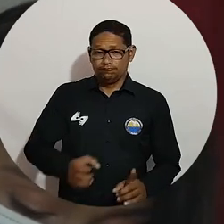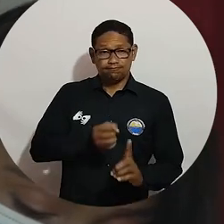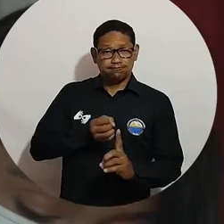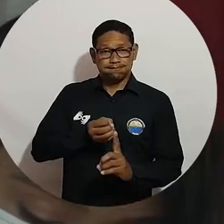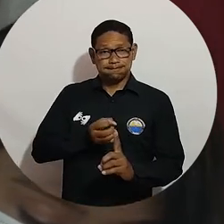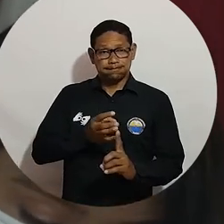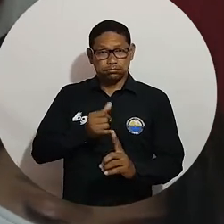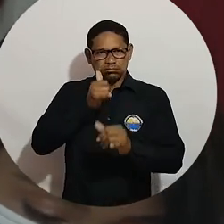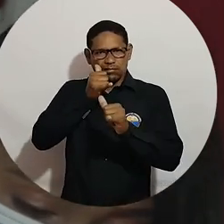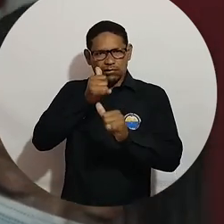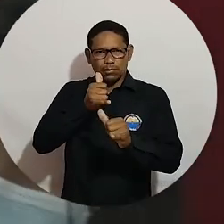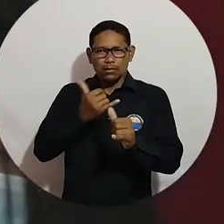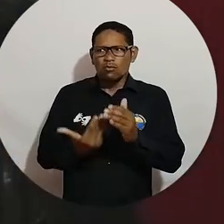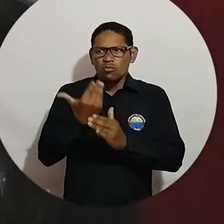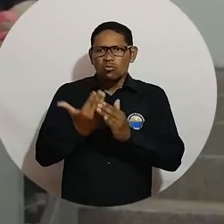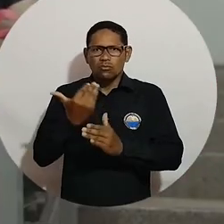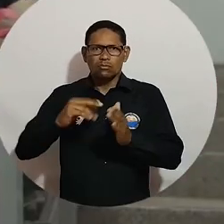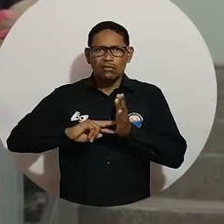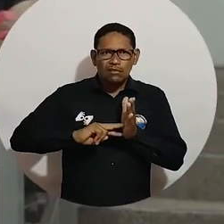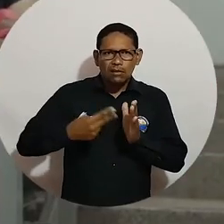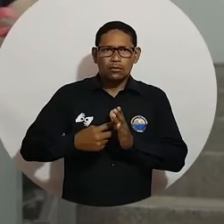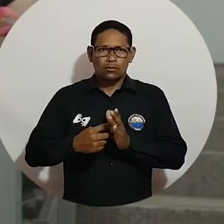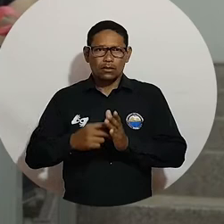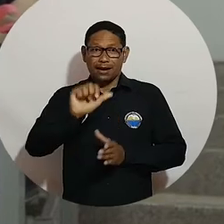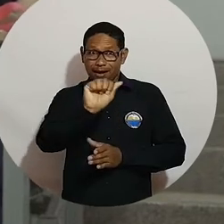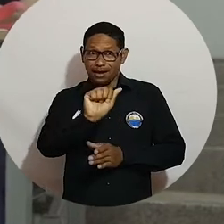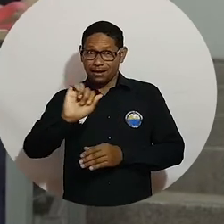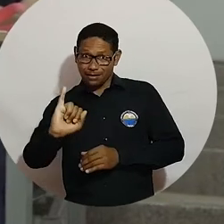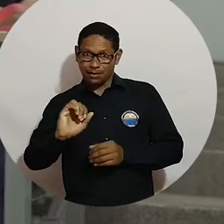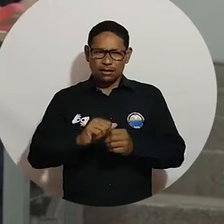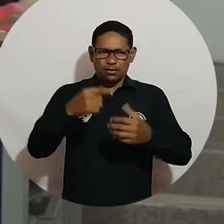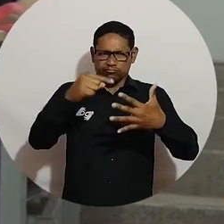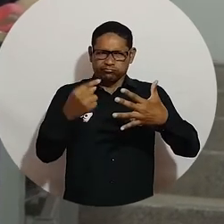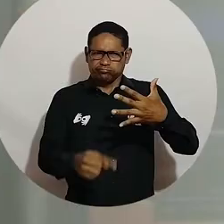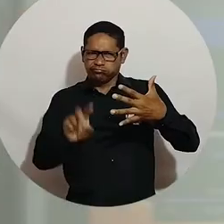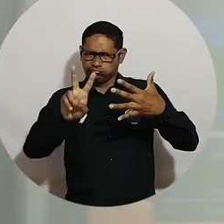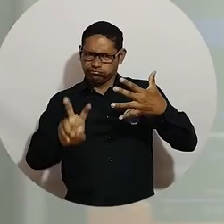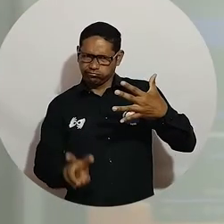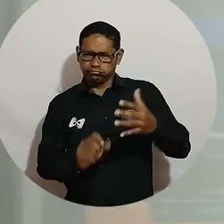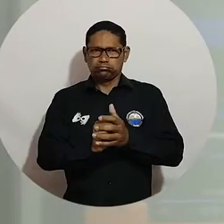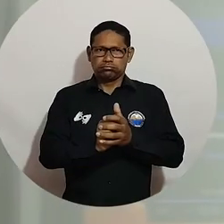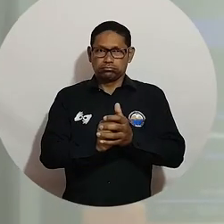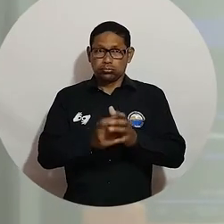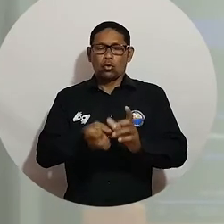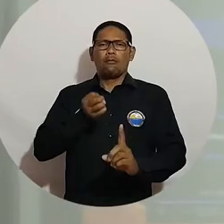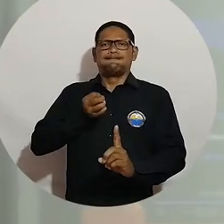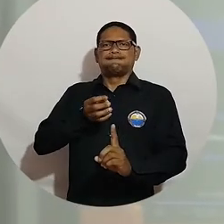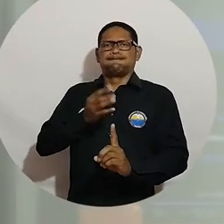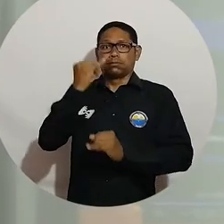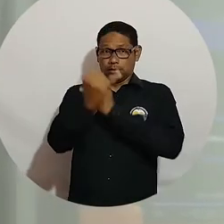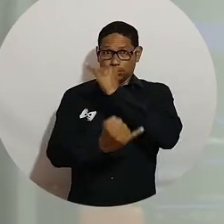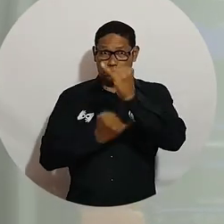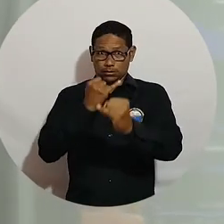Con ponencias sobre ingeniería, innovación, tecnología, inteligencia artificial, entre otras temáticas, se desarrolló la